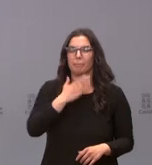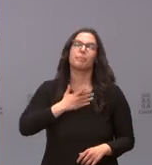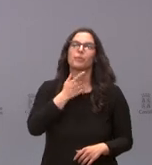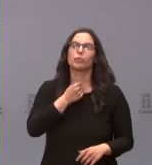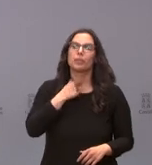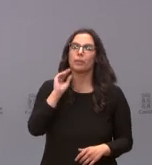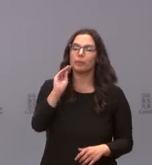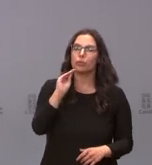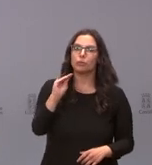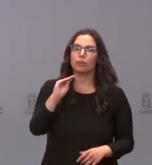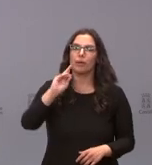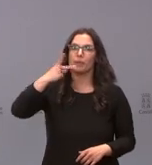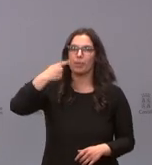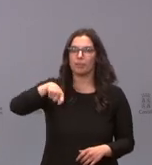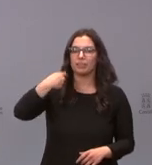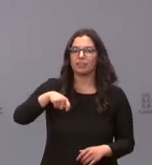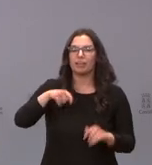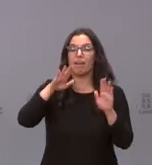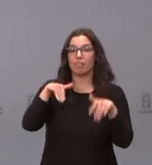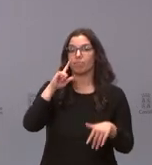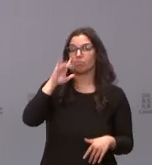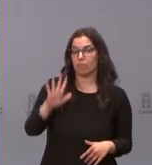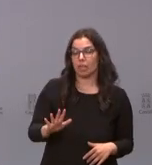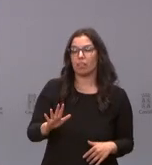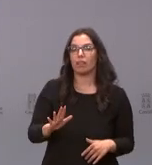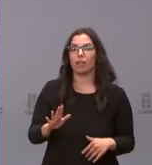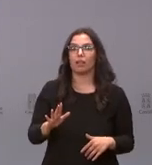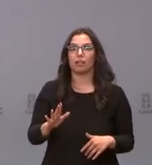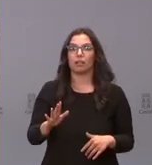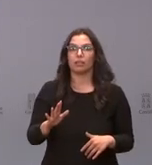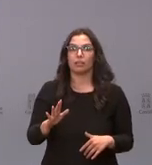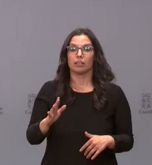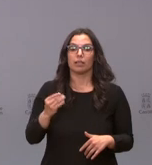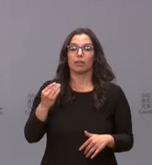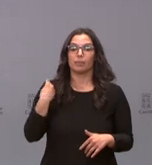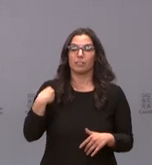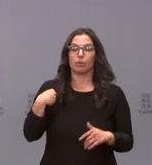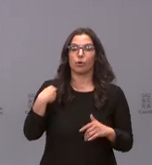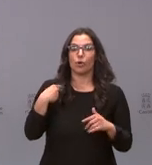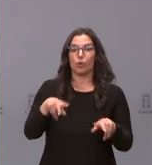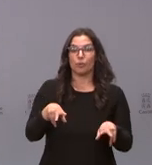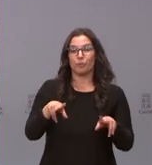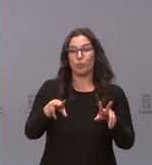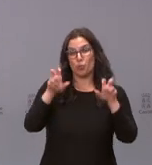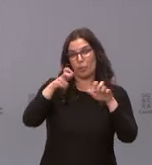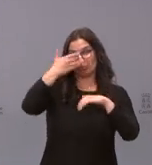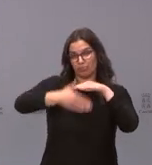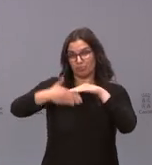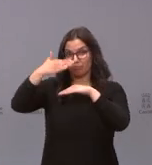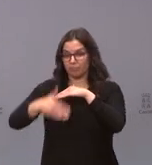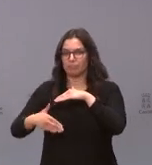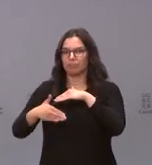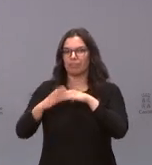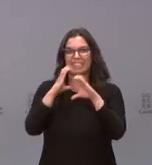preguntarle al vicepresidente finalmente parece que se han aplazado después de Semana Santa esa aplicación de las